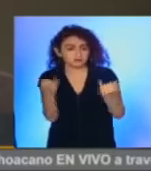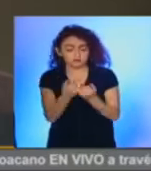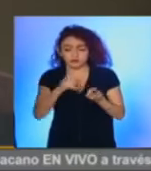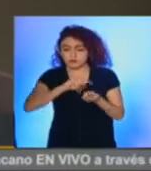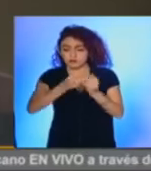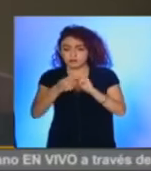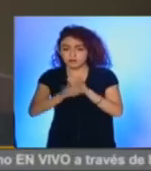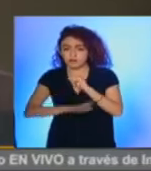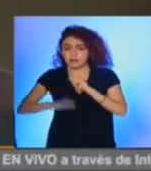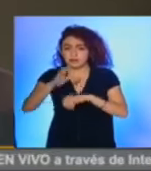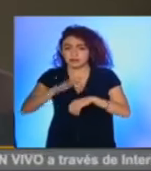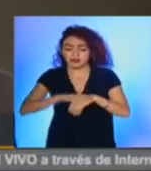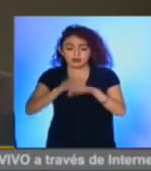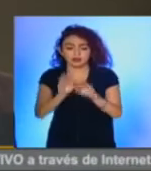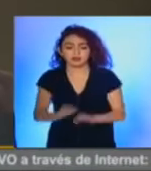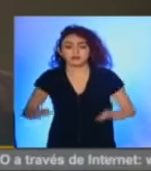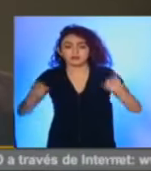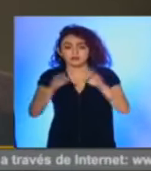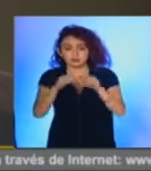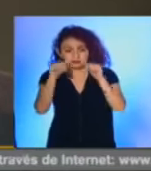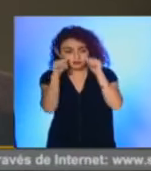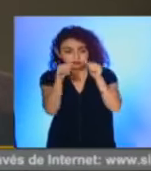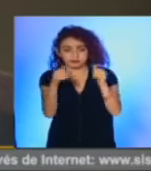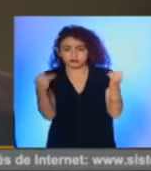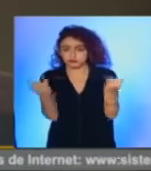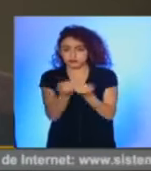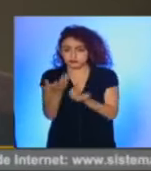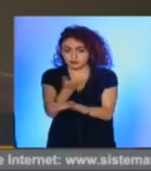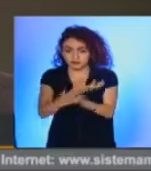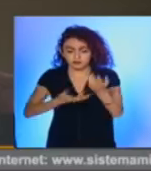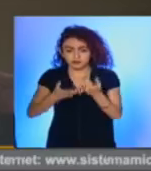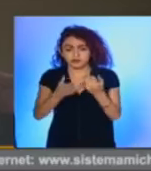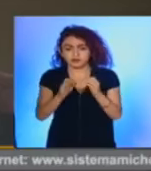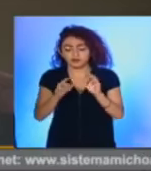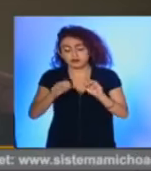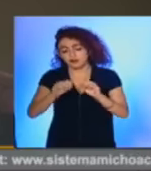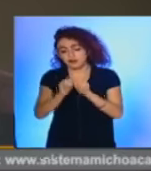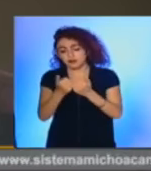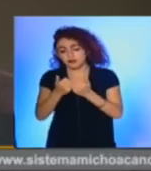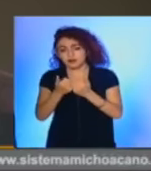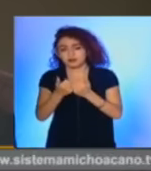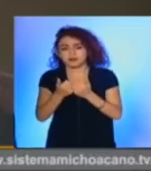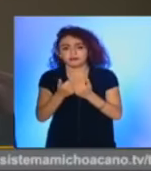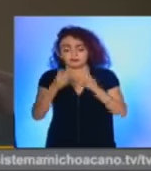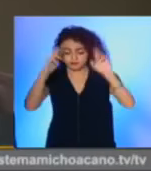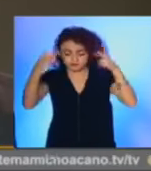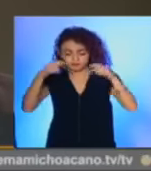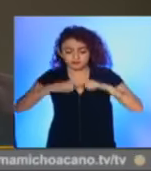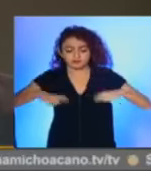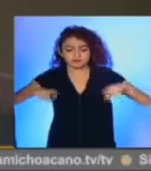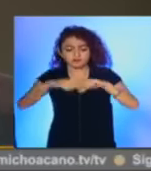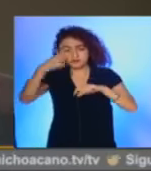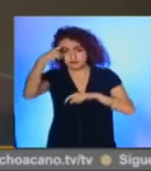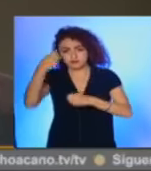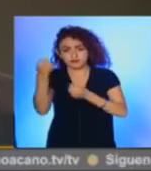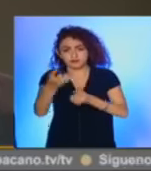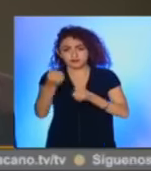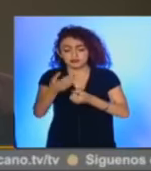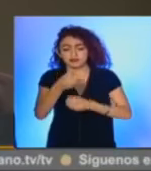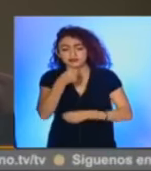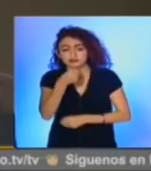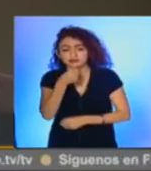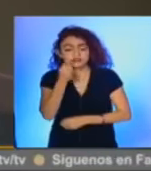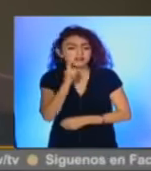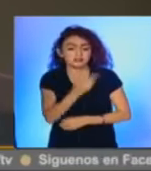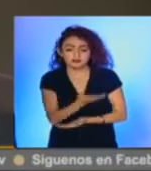convierta en una que se alargue, que sea también una entrega de roscas de reyes y unos juguetes para los niños